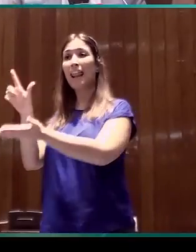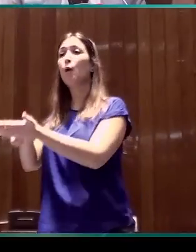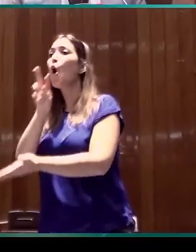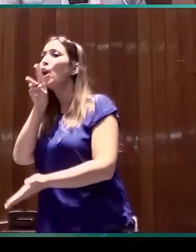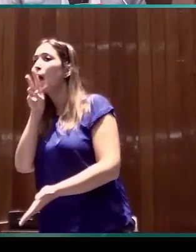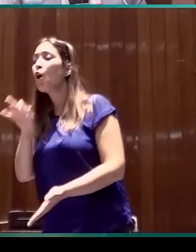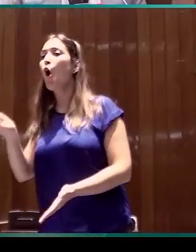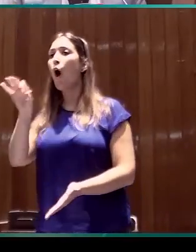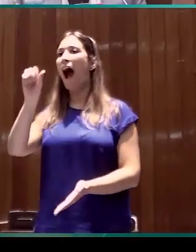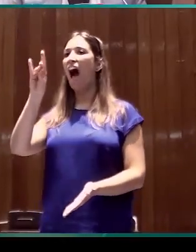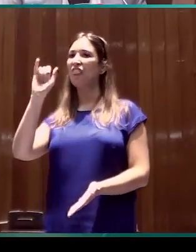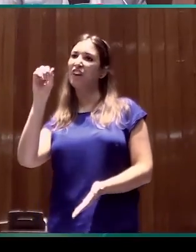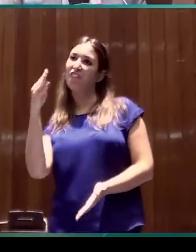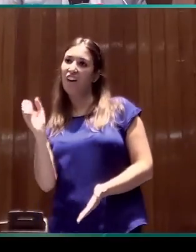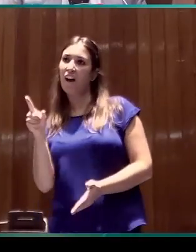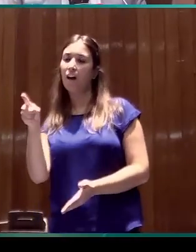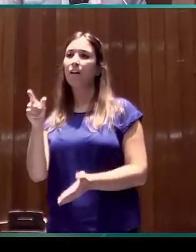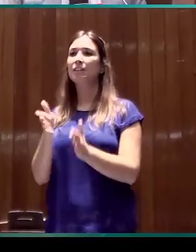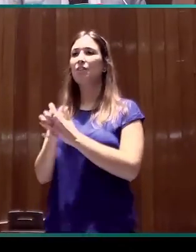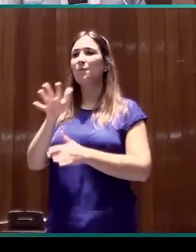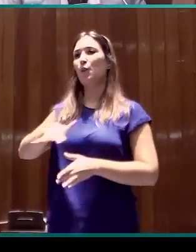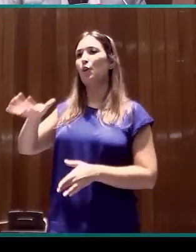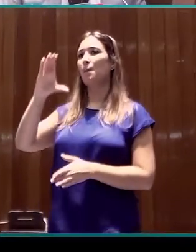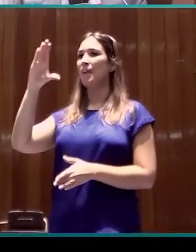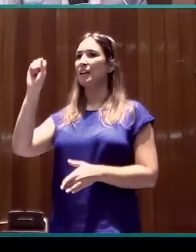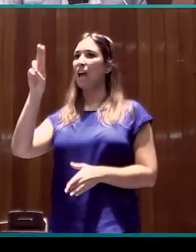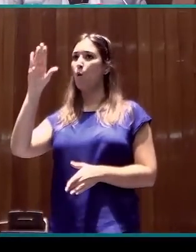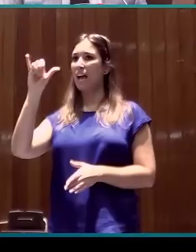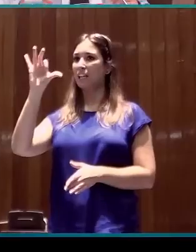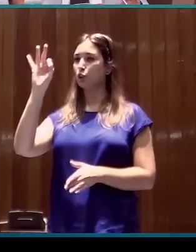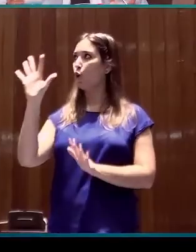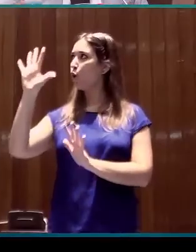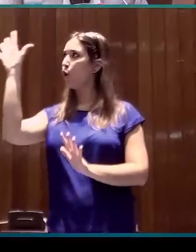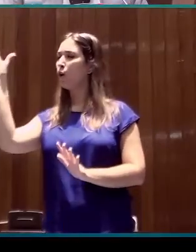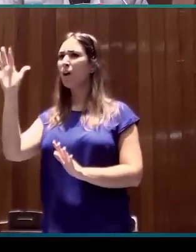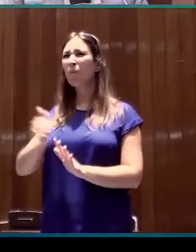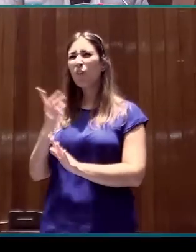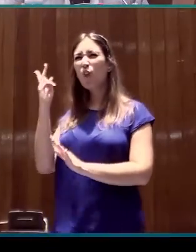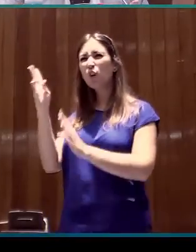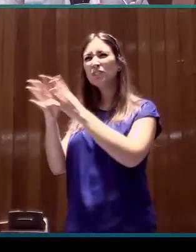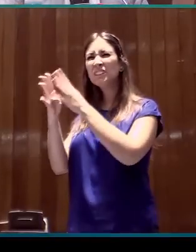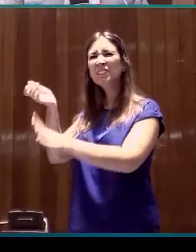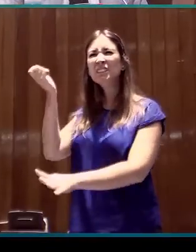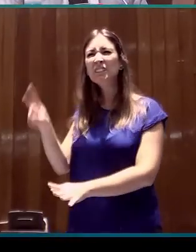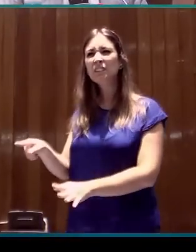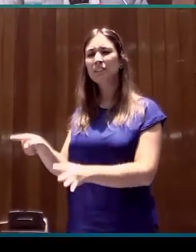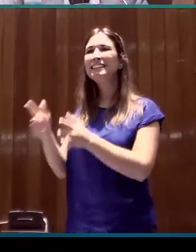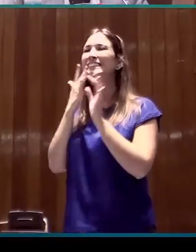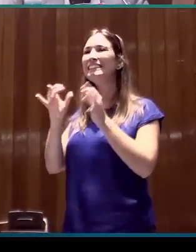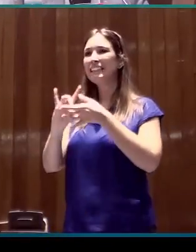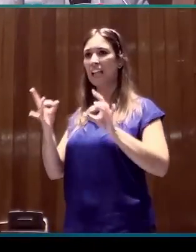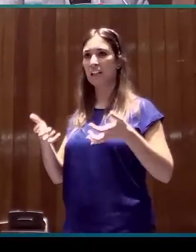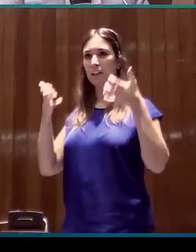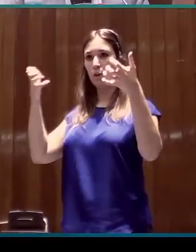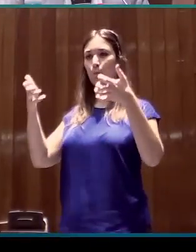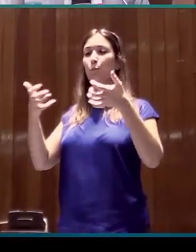o el adiga, una lengua que se habla en el Cáucaso, que utilizan una misma estructura sintáctica, en concreto una oración